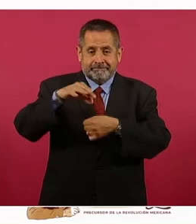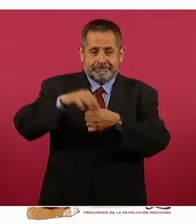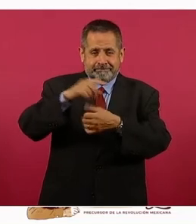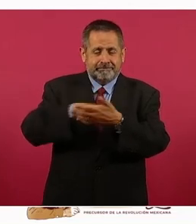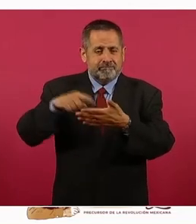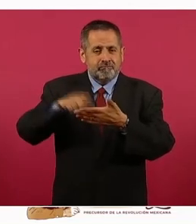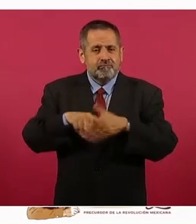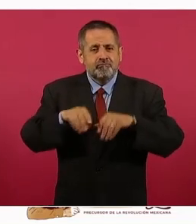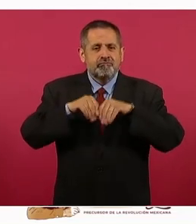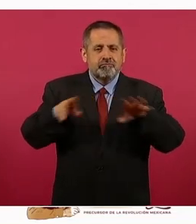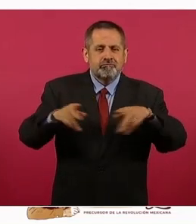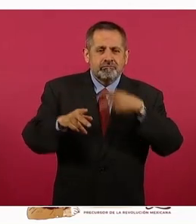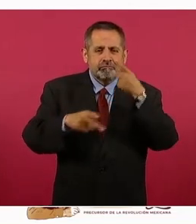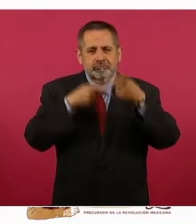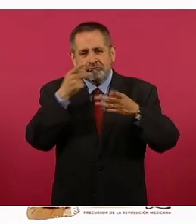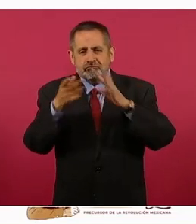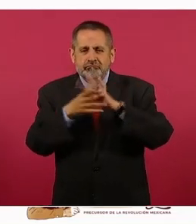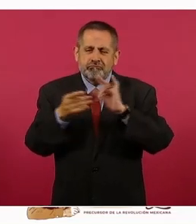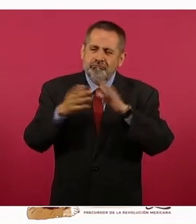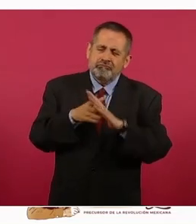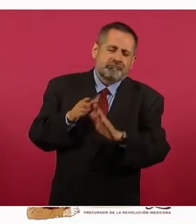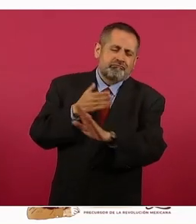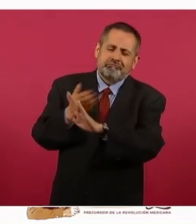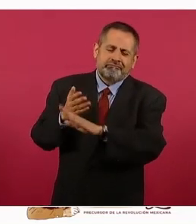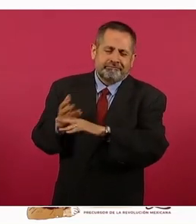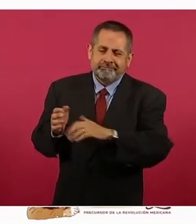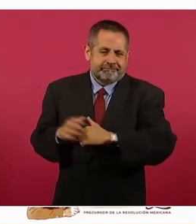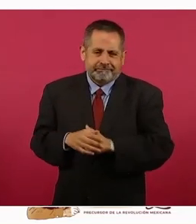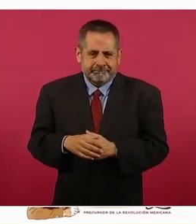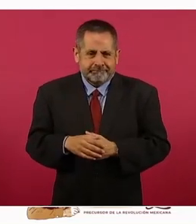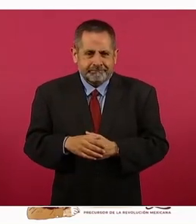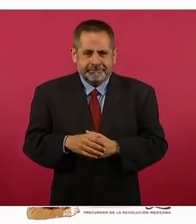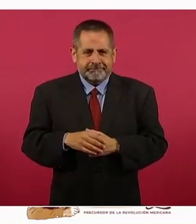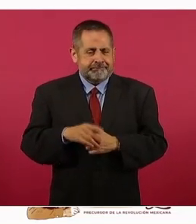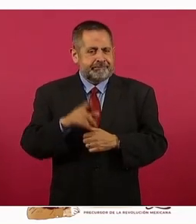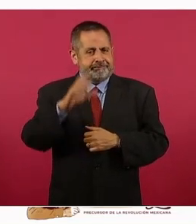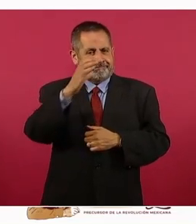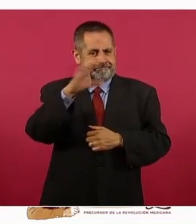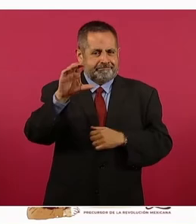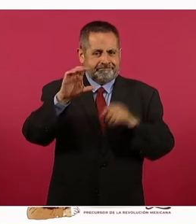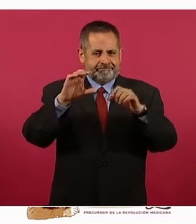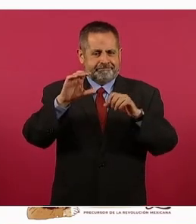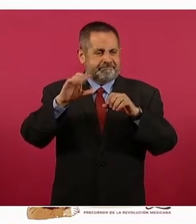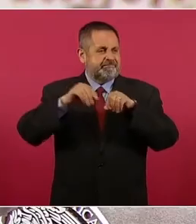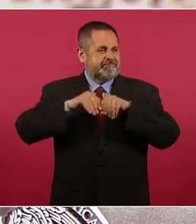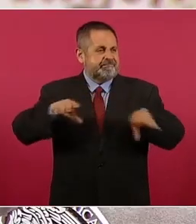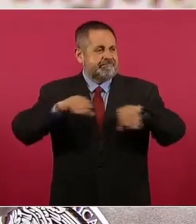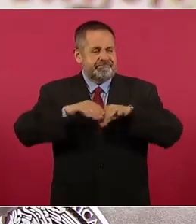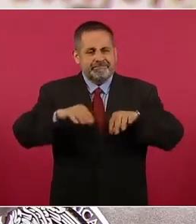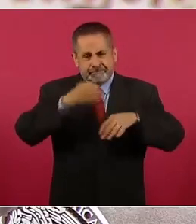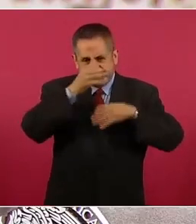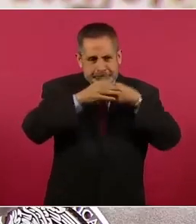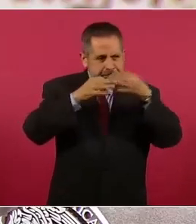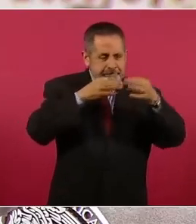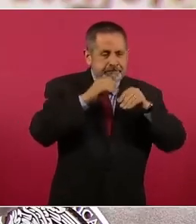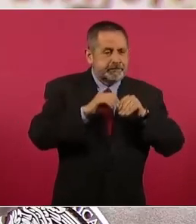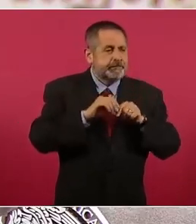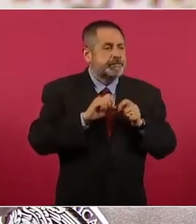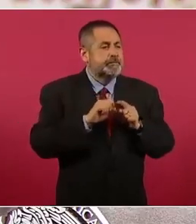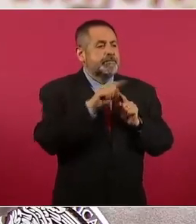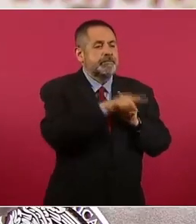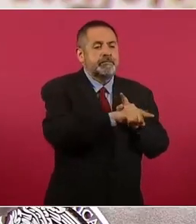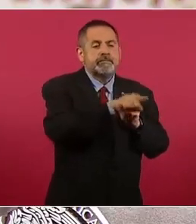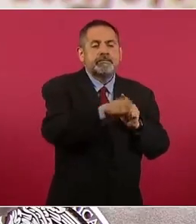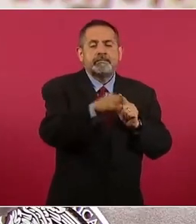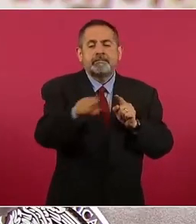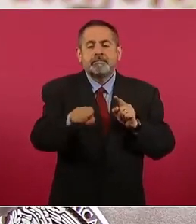narconarrativa, uno de sus textos de columnas de opinión en varios medios de comunicación y así pasarlos a las redes